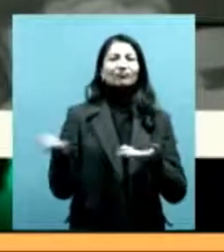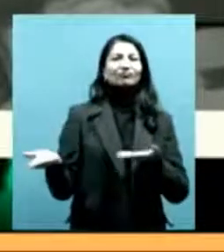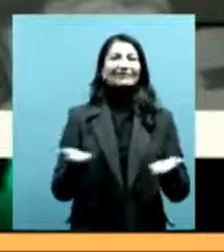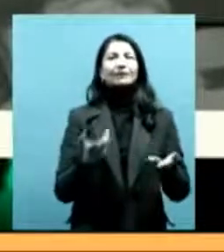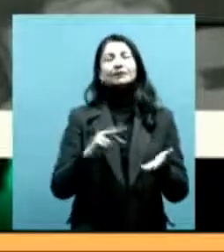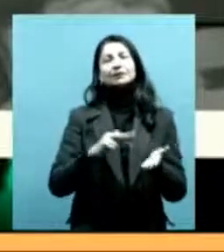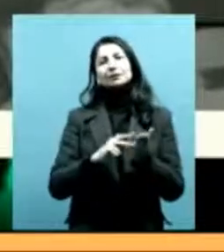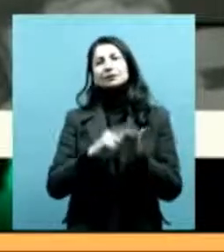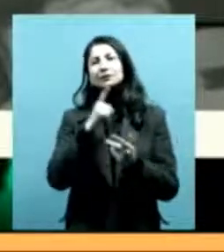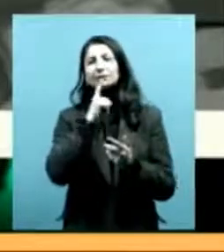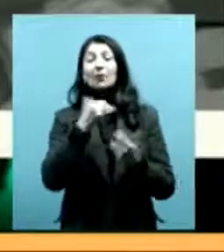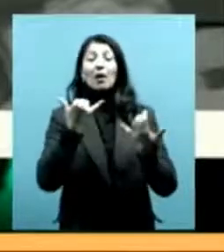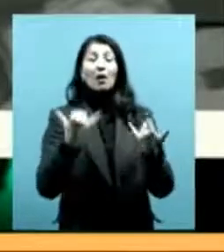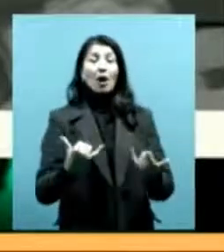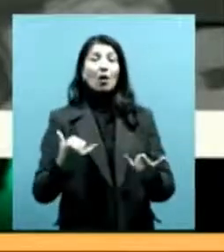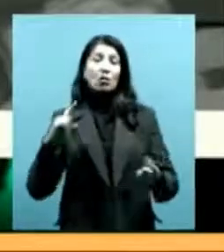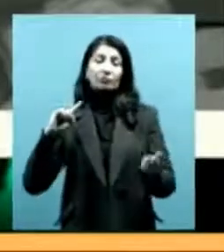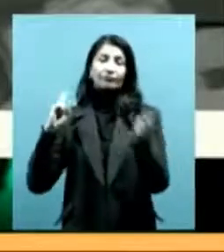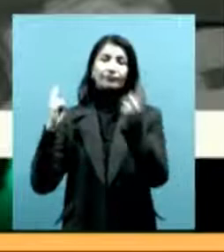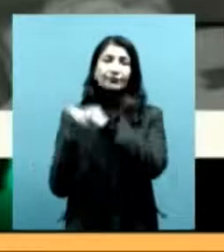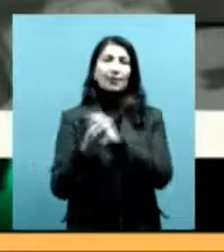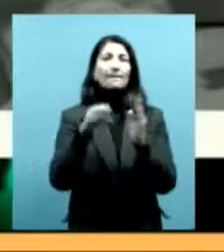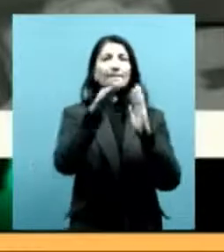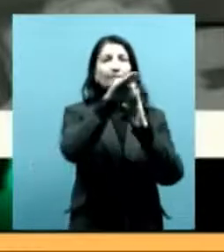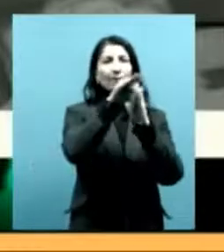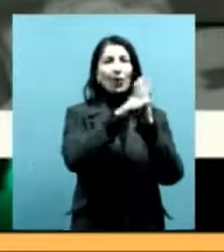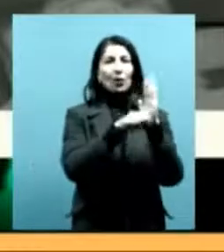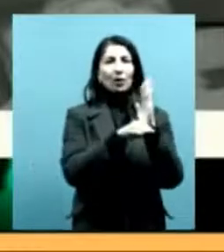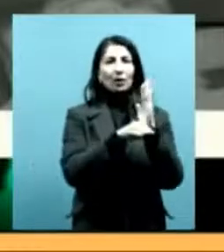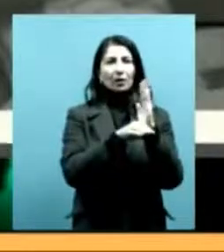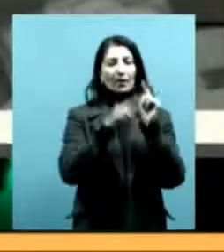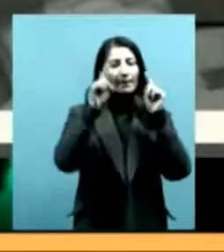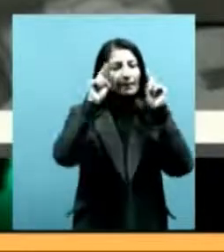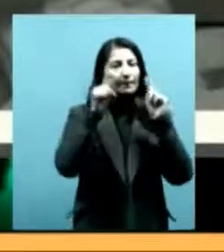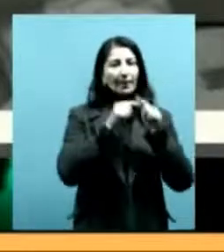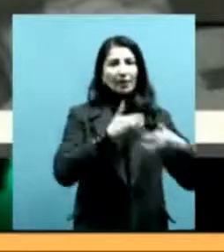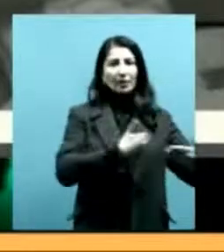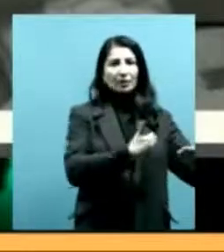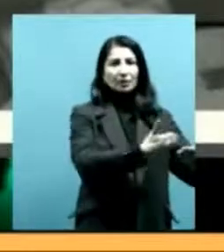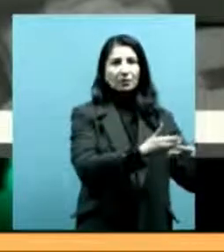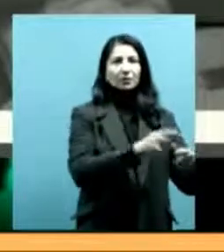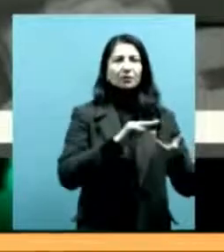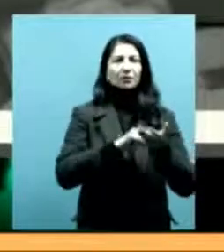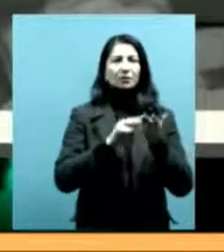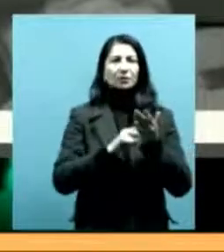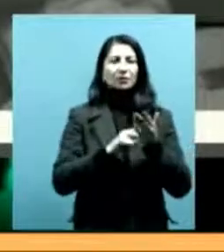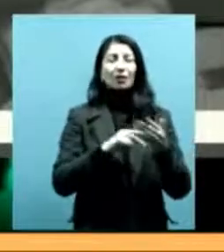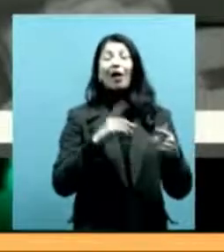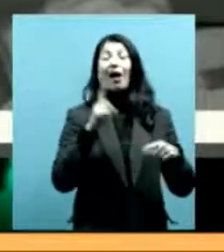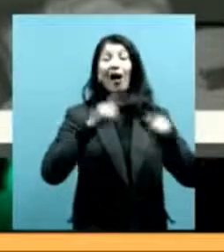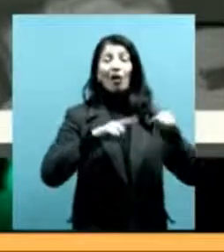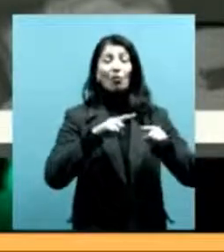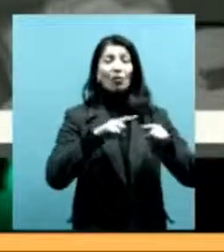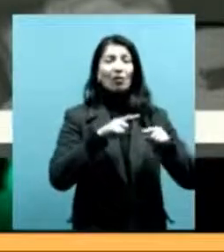políticas de archivo actuales, ¿no? La negación se refleja también en el descuido de archivos locales,